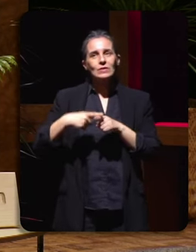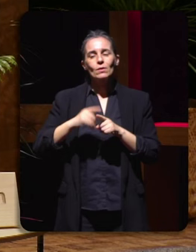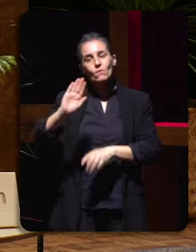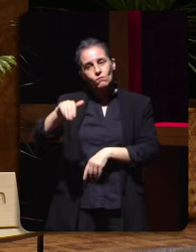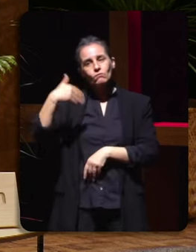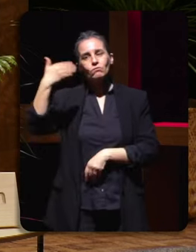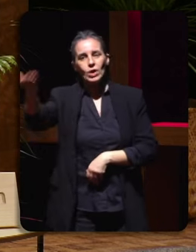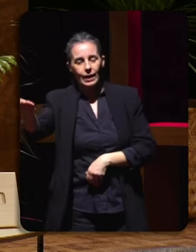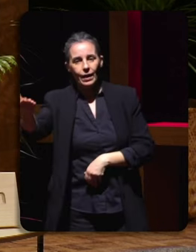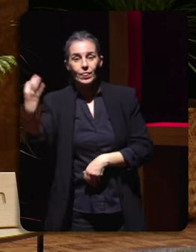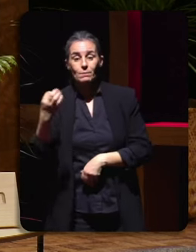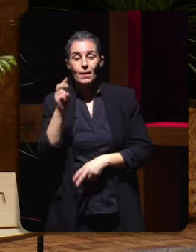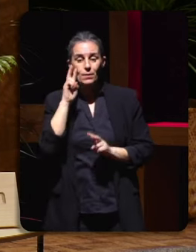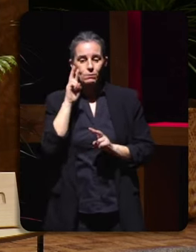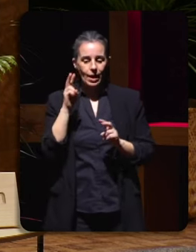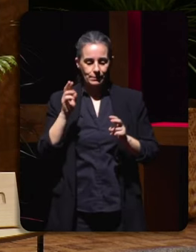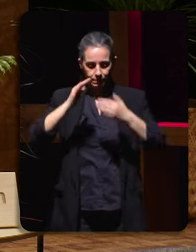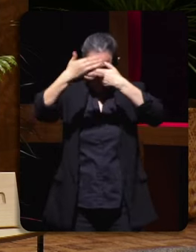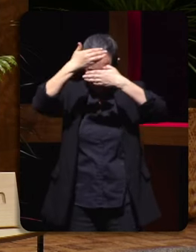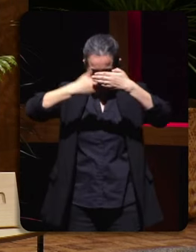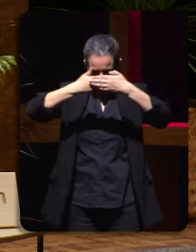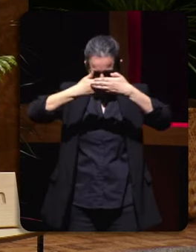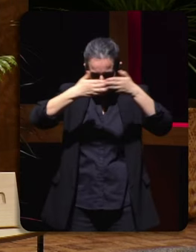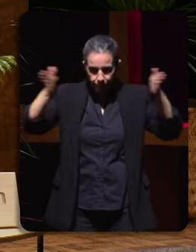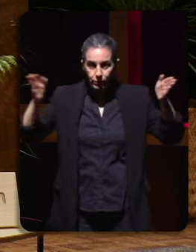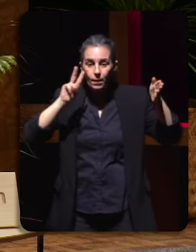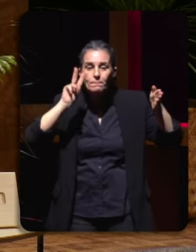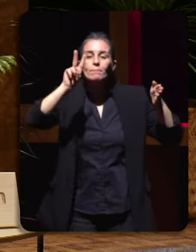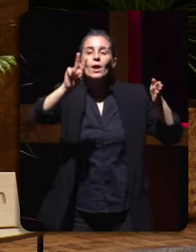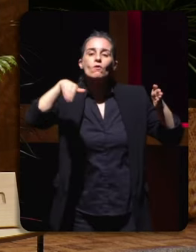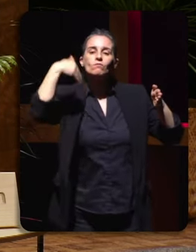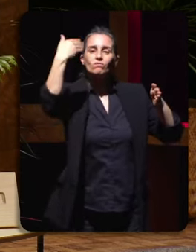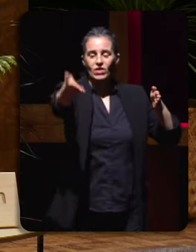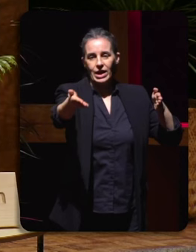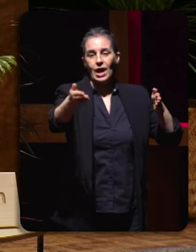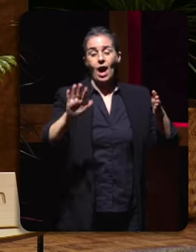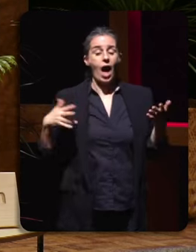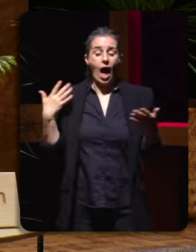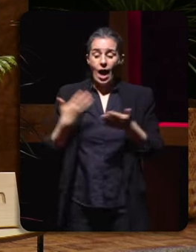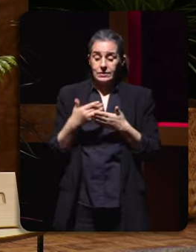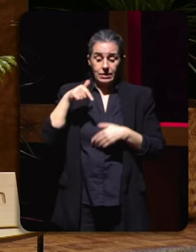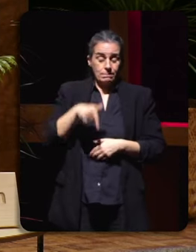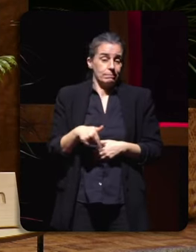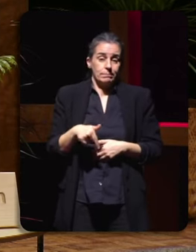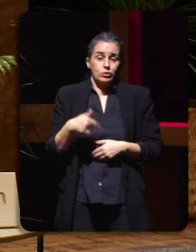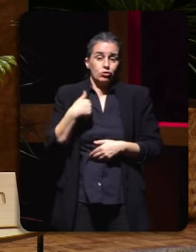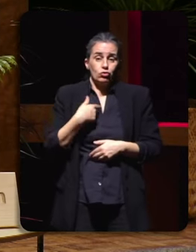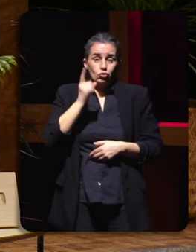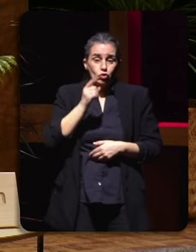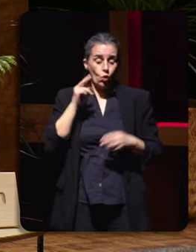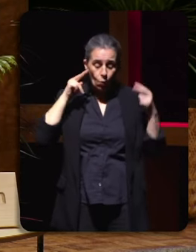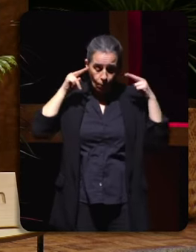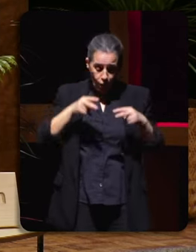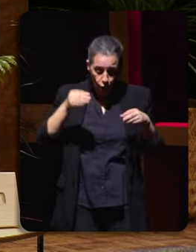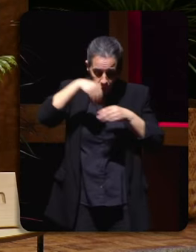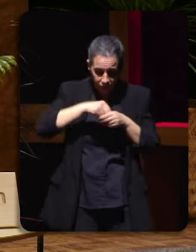vou a ver o que hai aí fora o sea hasta o momento veía todo a través dos ollos da radio das ollos da información digo vou a